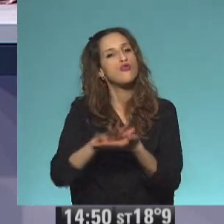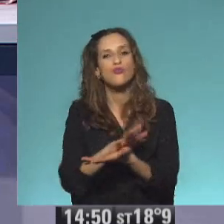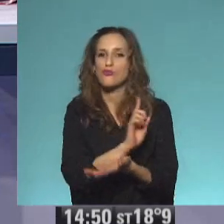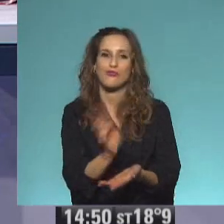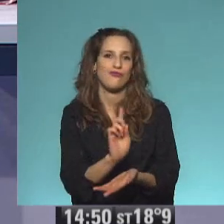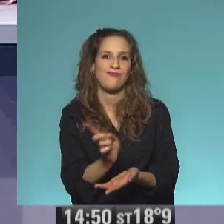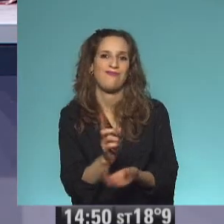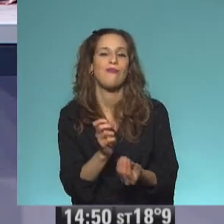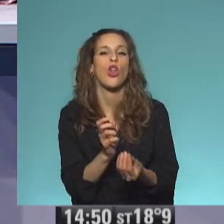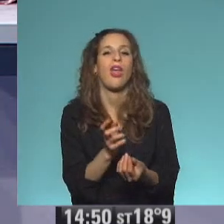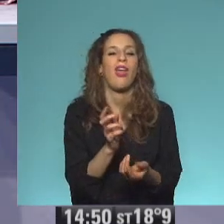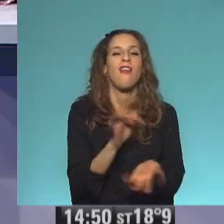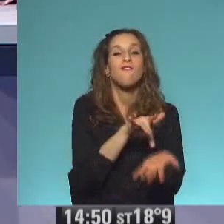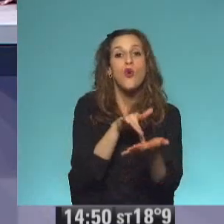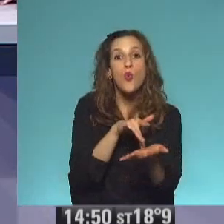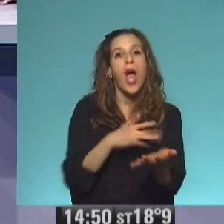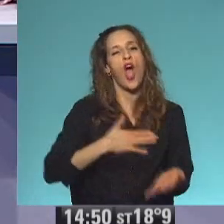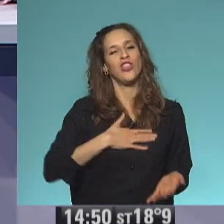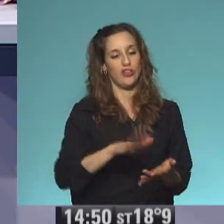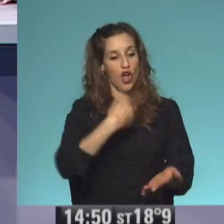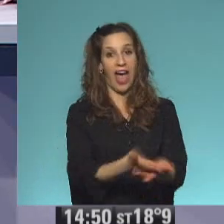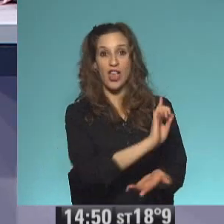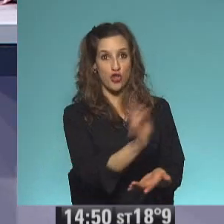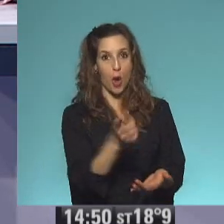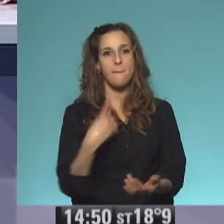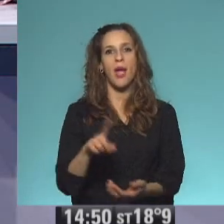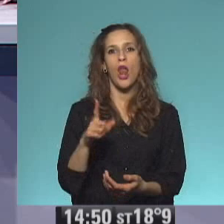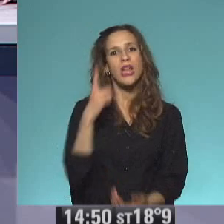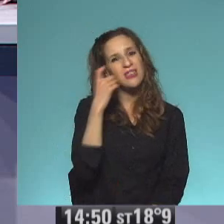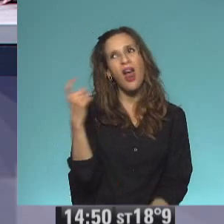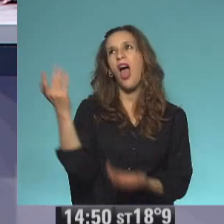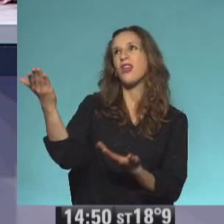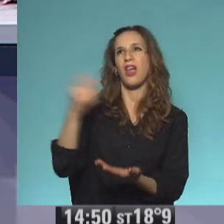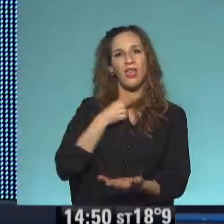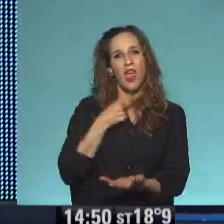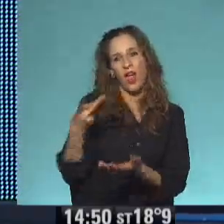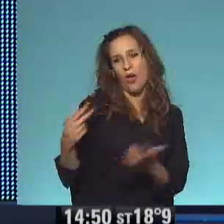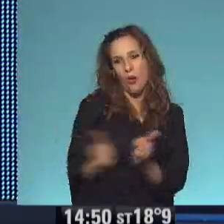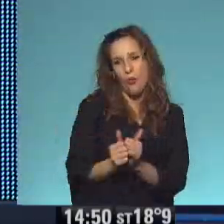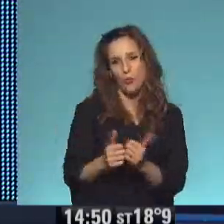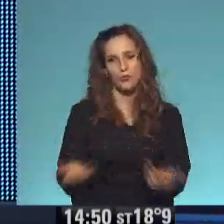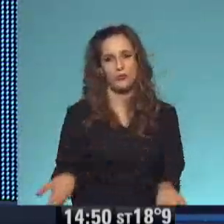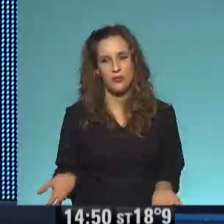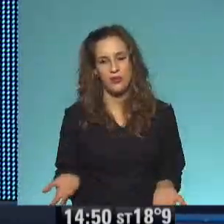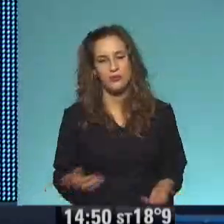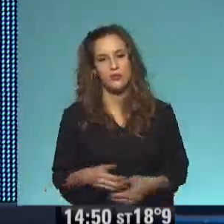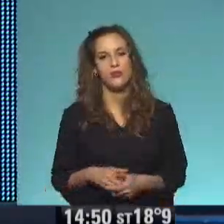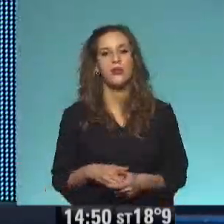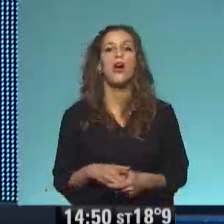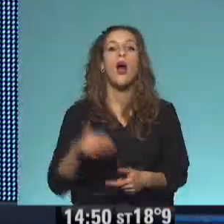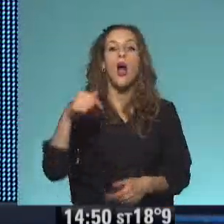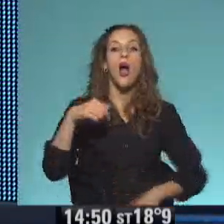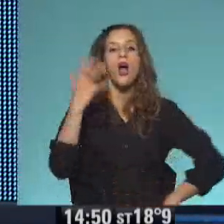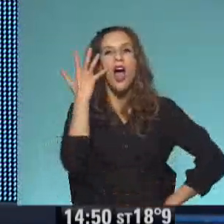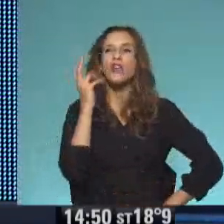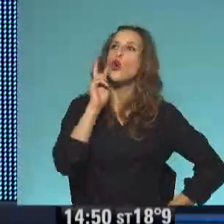Porque al principio, así, no se tropezaba con el gato, pero a ella la ponía triste que su gato esté triste. Yo me imagino que dice, ahora que lo veo, lo veo triste.